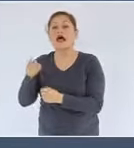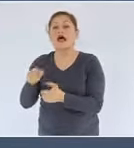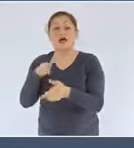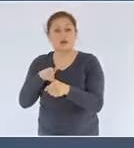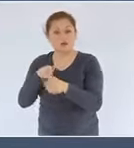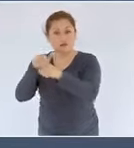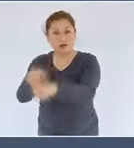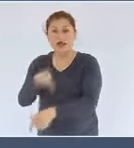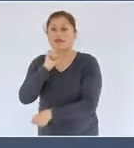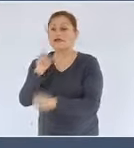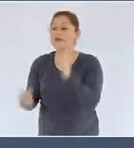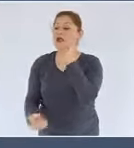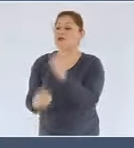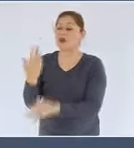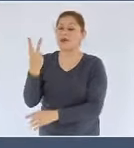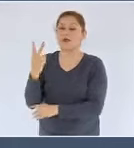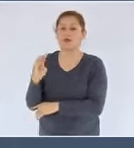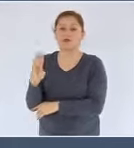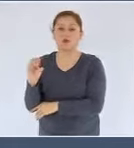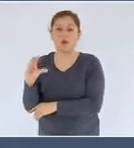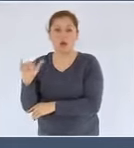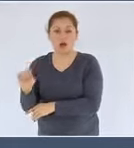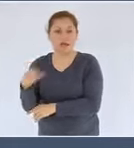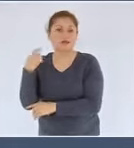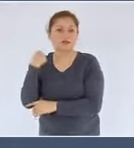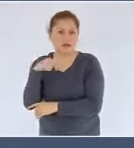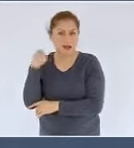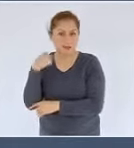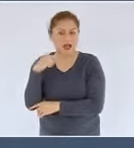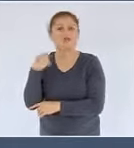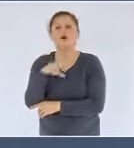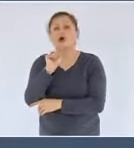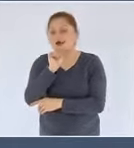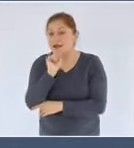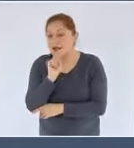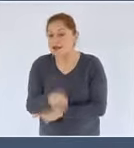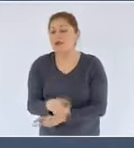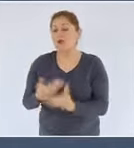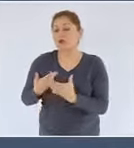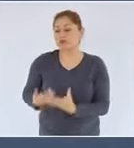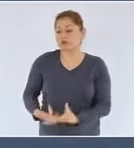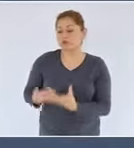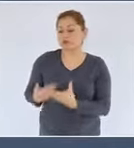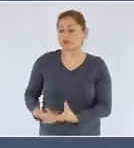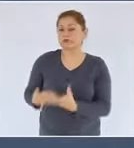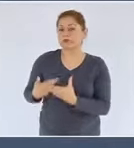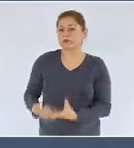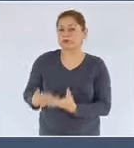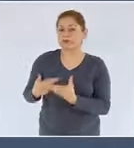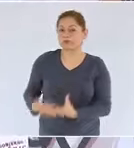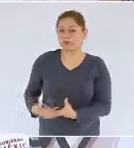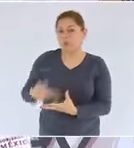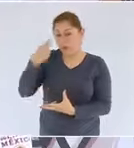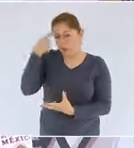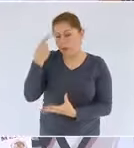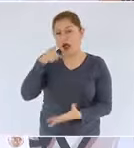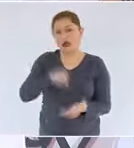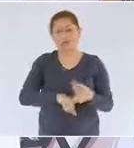nueva refinería en Dos Bocas, Tabasco y se sostuvo el abasto del combustible que requirió el país.